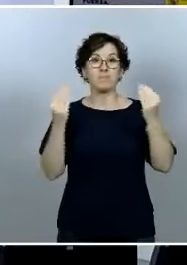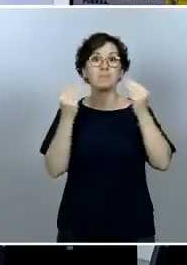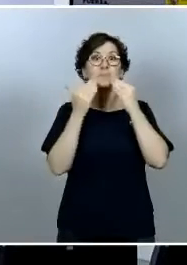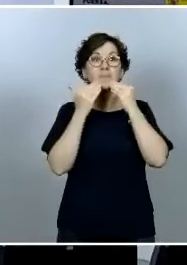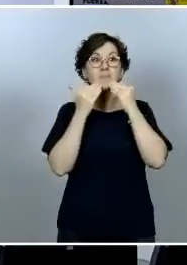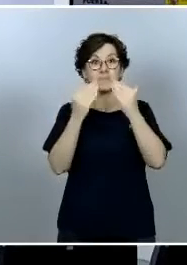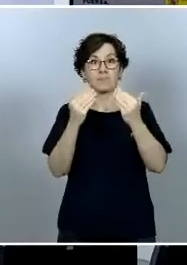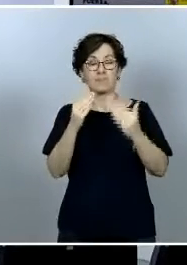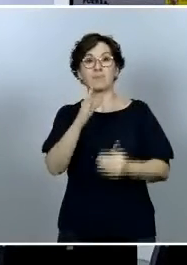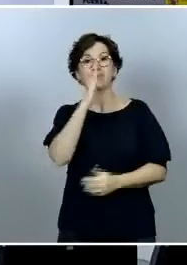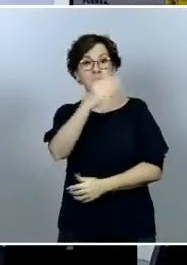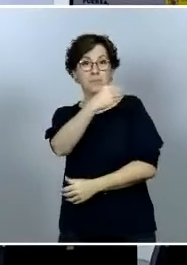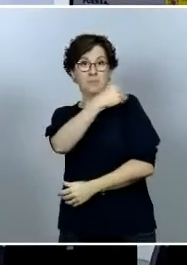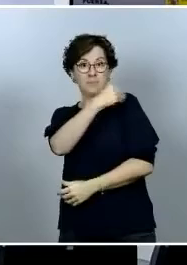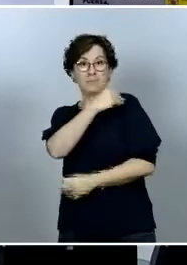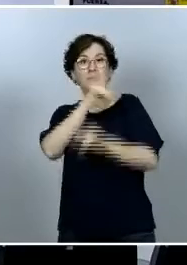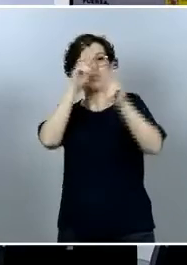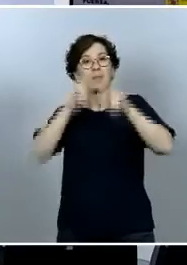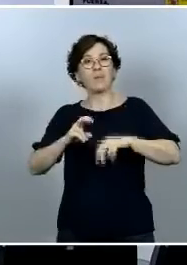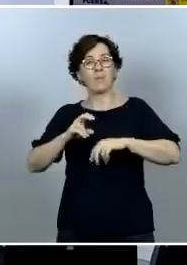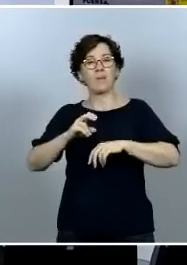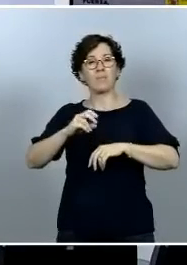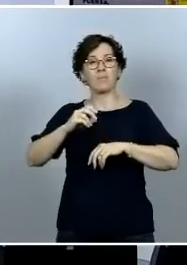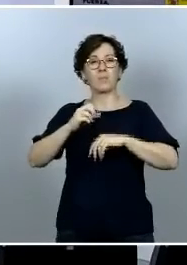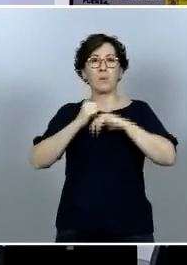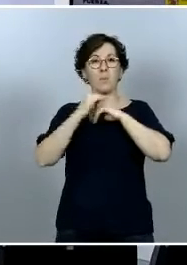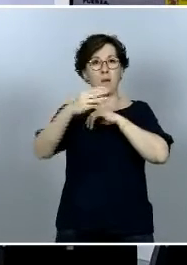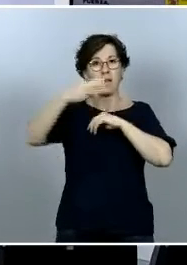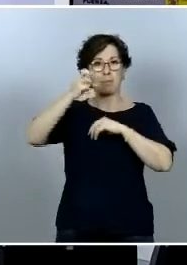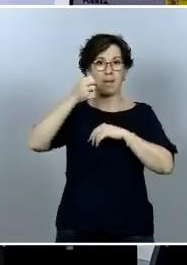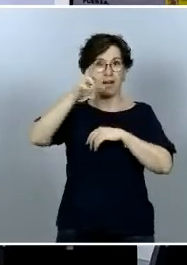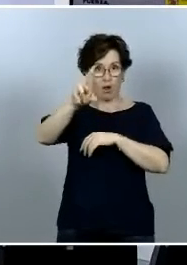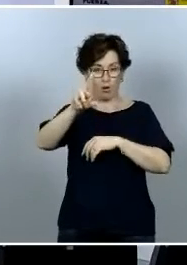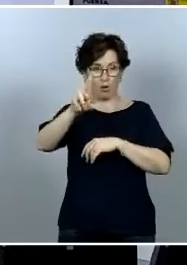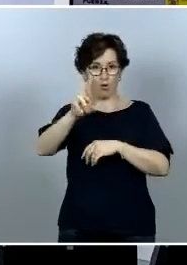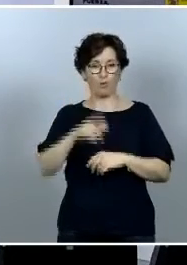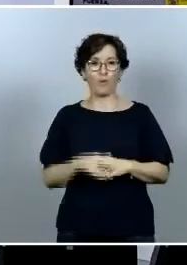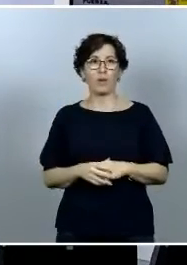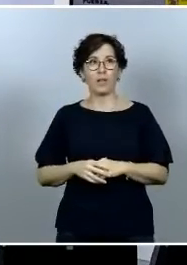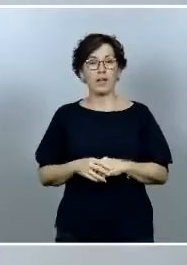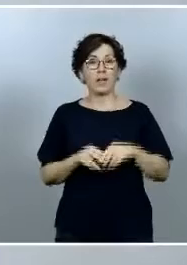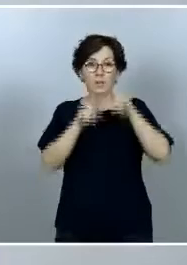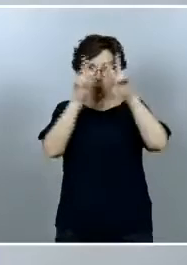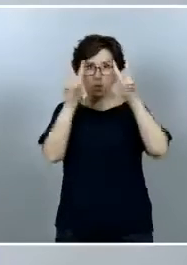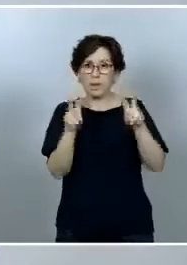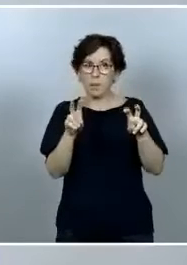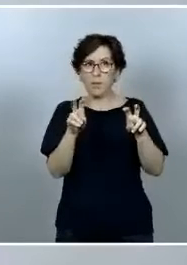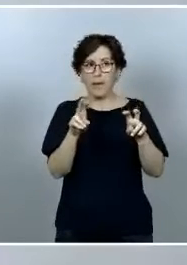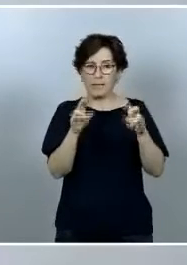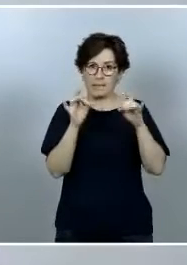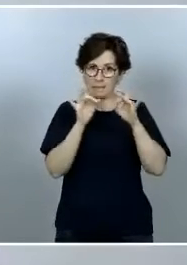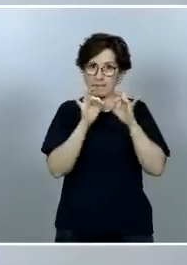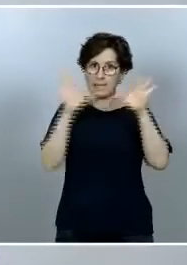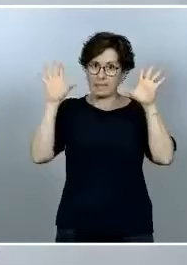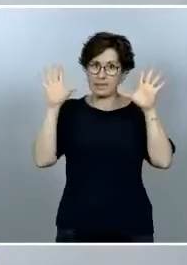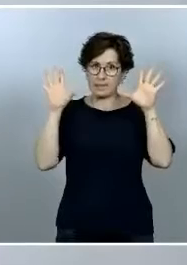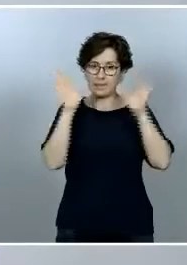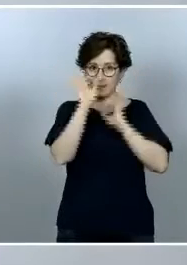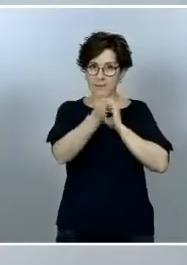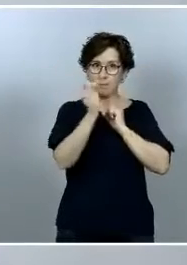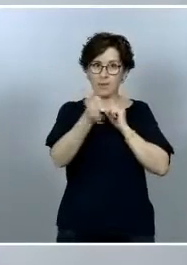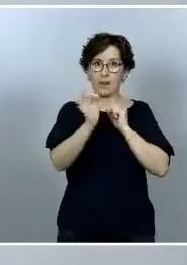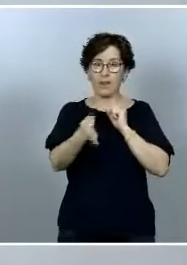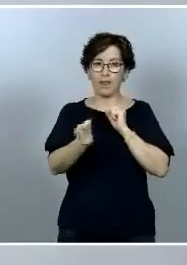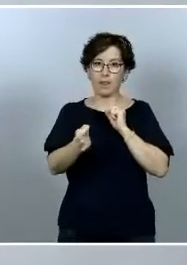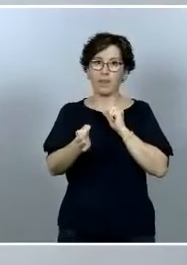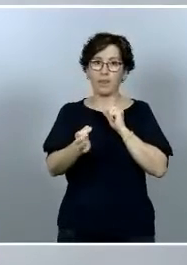pregunta del mar menor desde Extremadura creo que es un tema particularmente sensible para todos